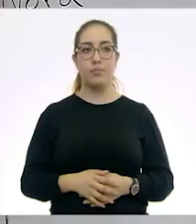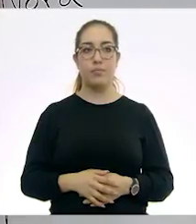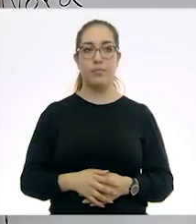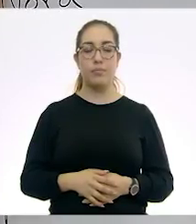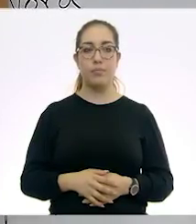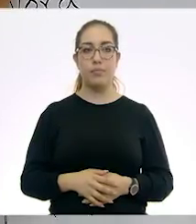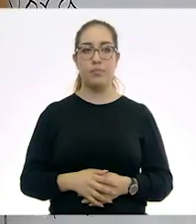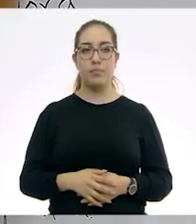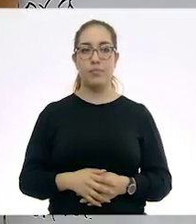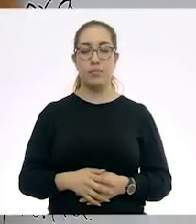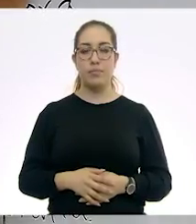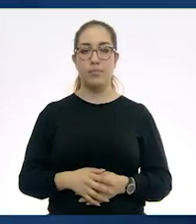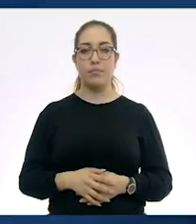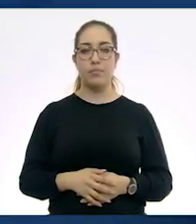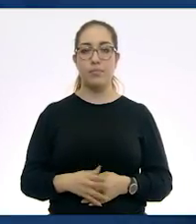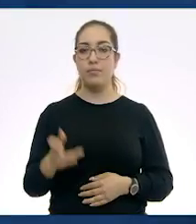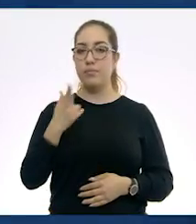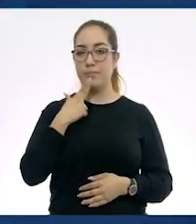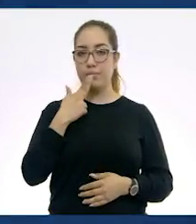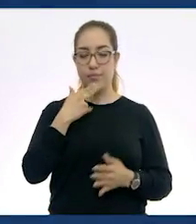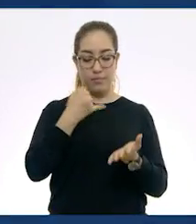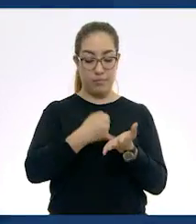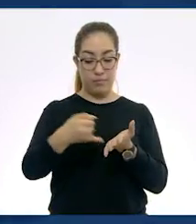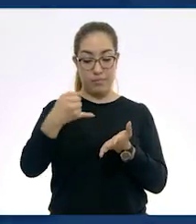Sistemas de riego, vamos a apuntar.